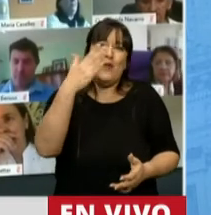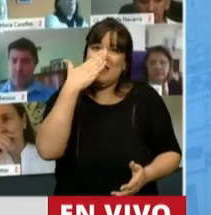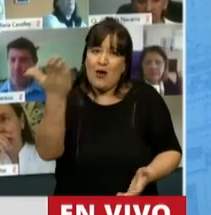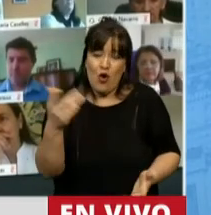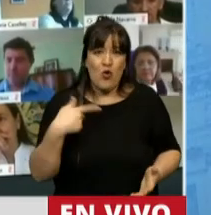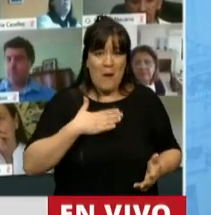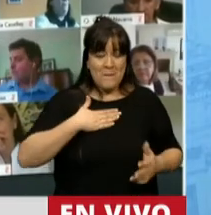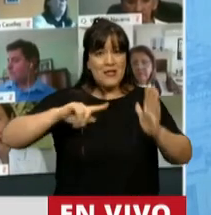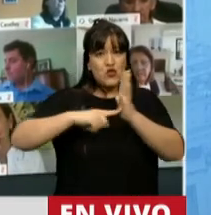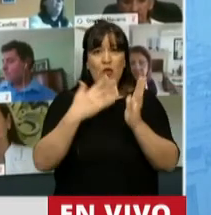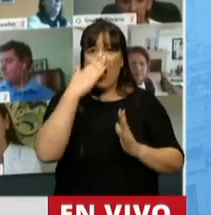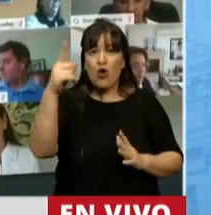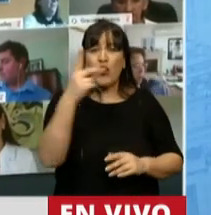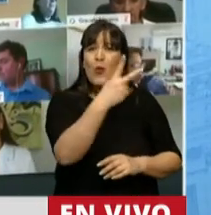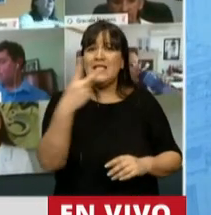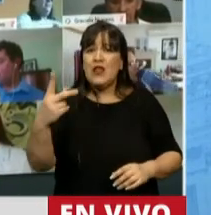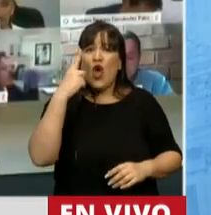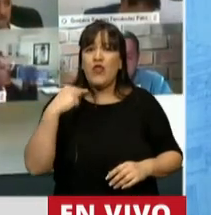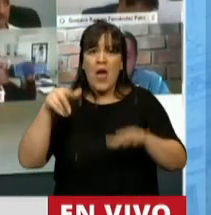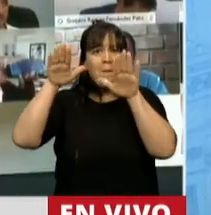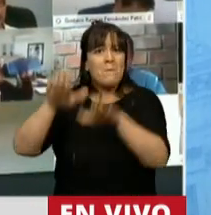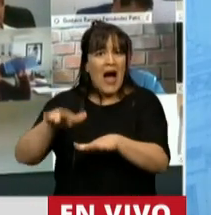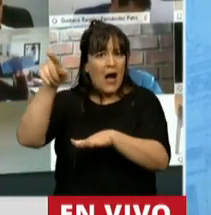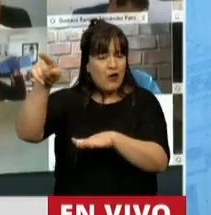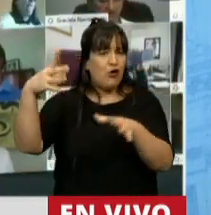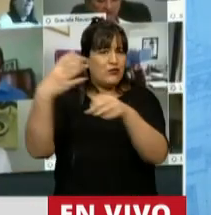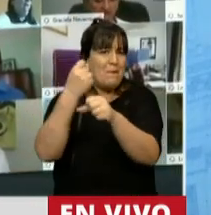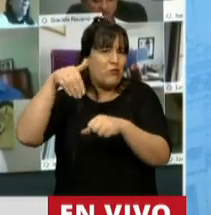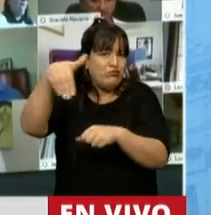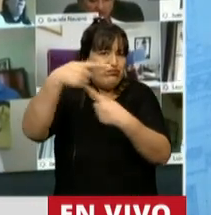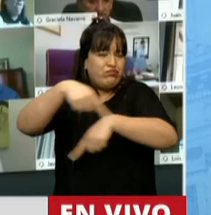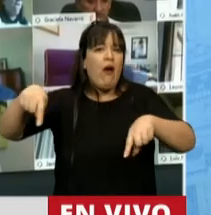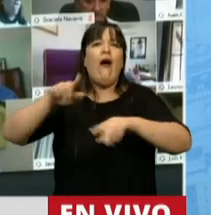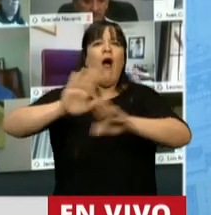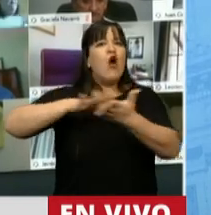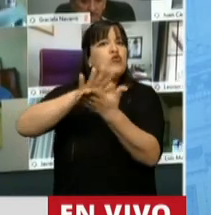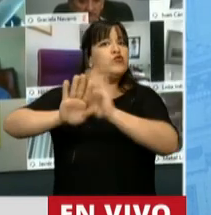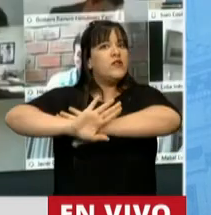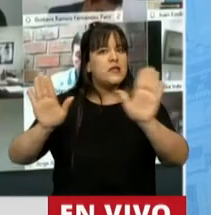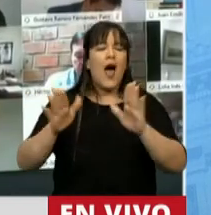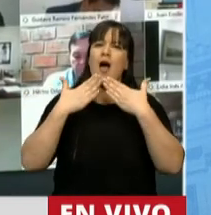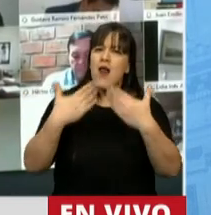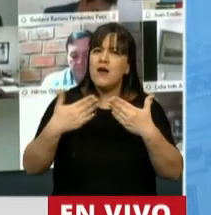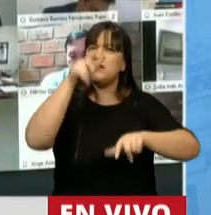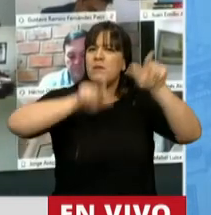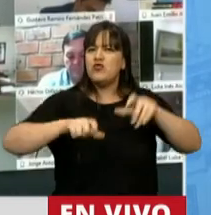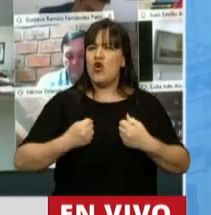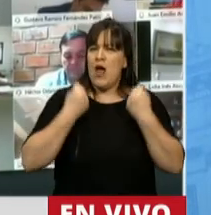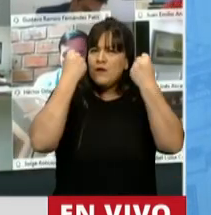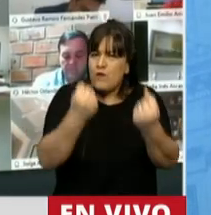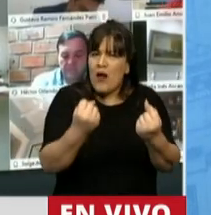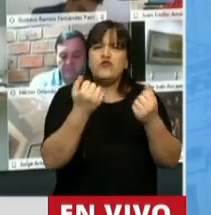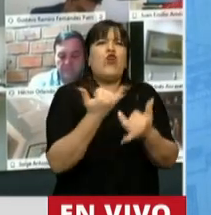en mi ciudad de Córdoba, tuvimos 22 días de paro de transporte que se pudo solucionar gracias a un enorme esfuerzo por parte